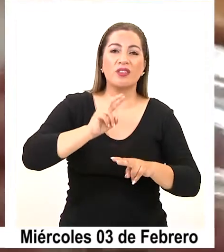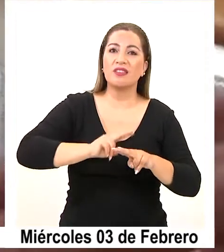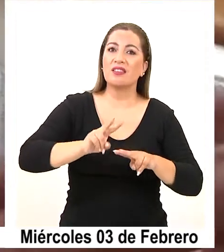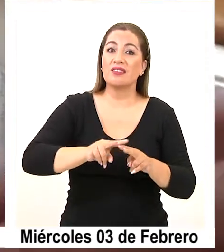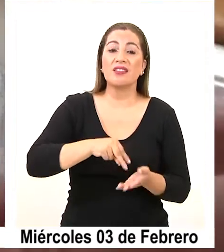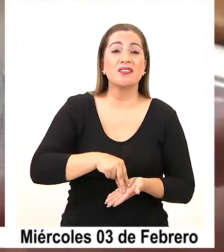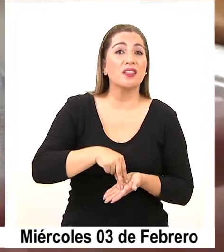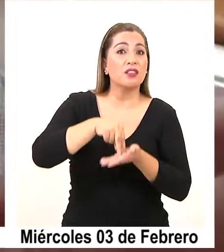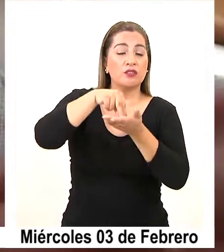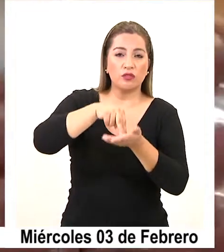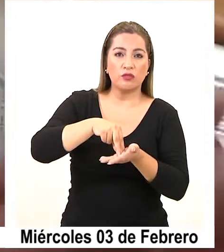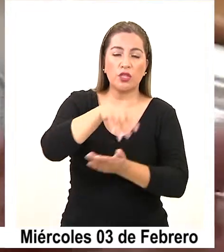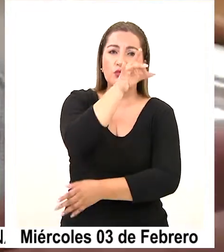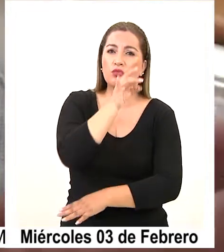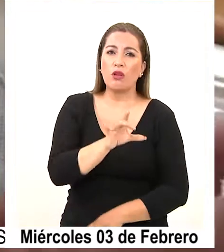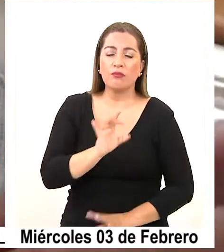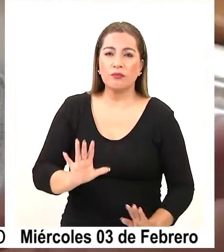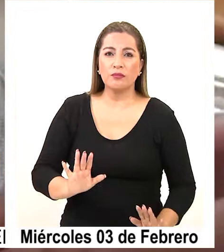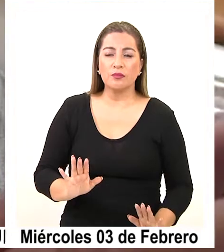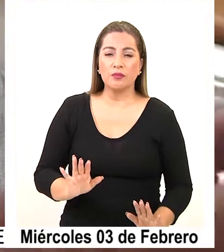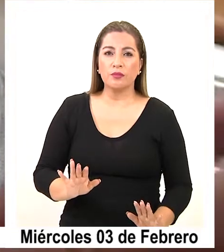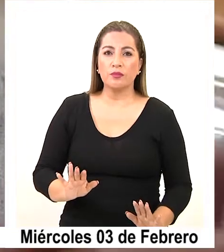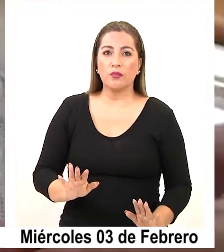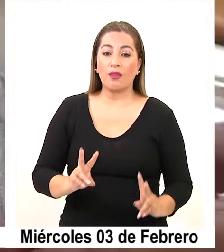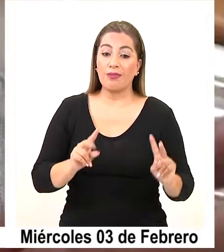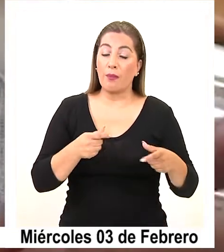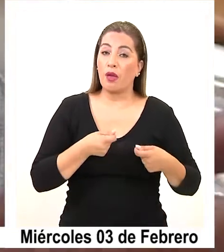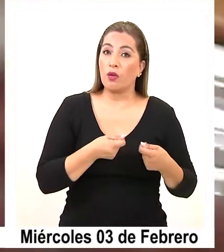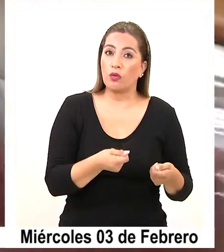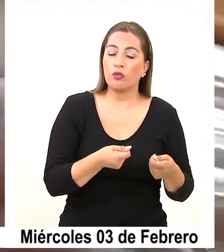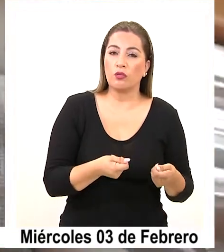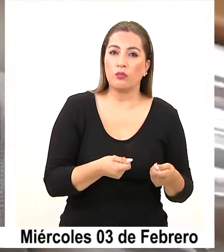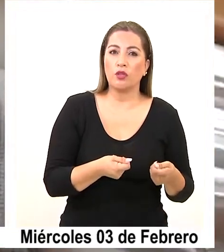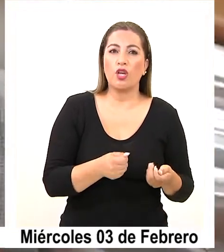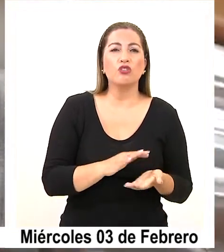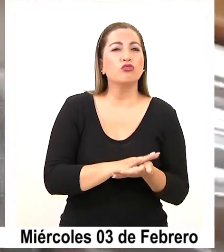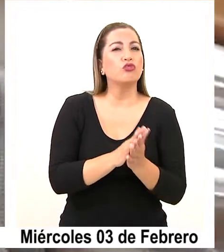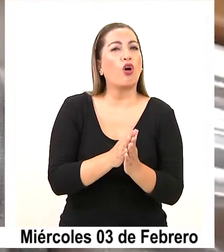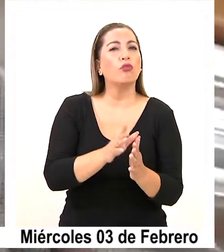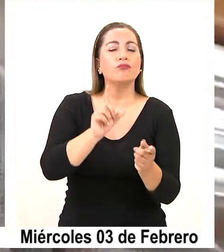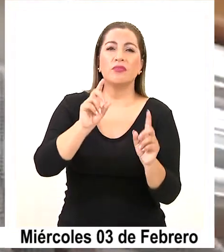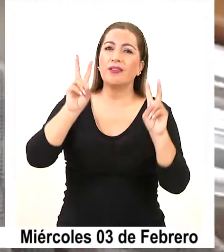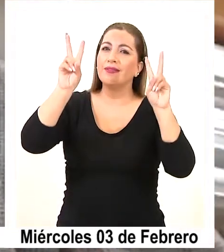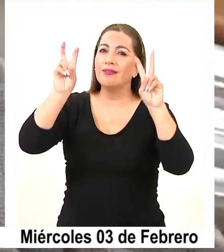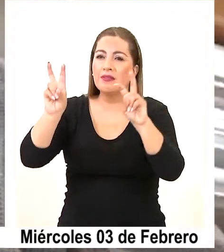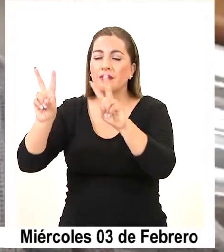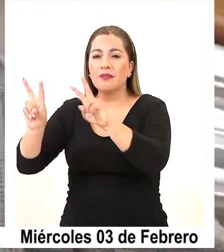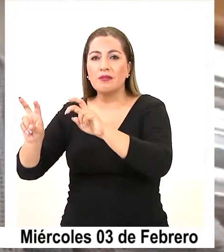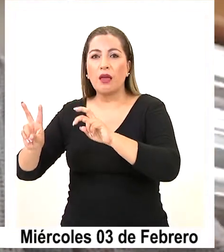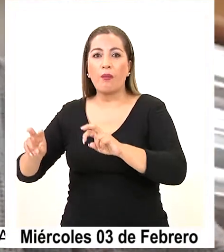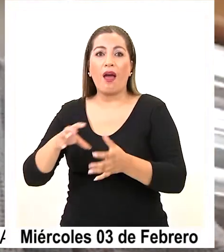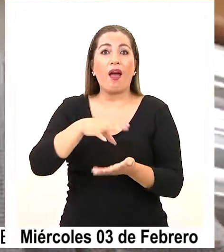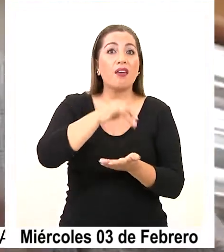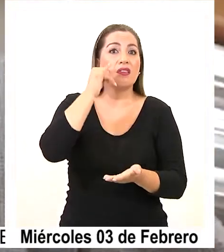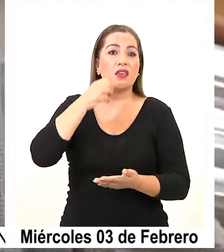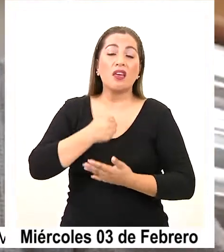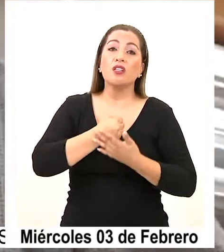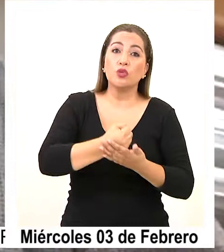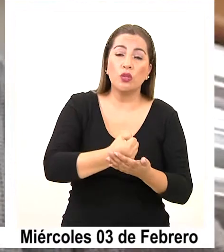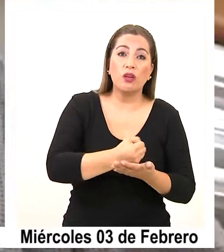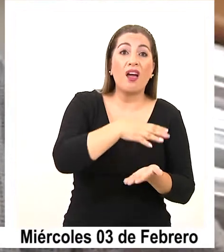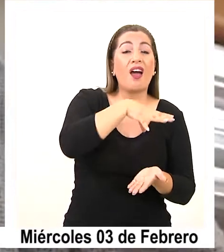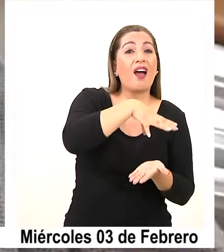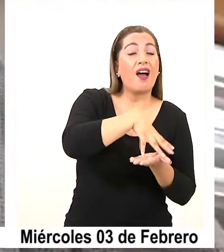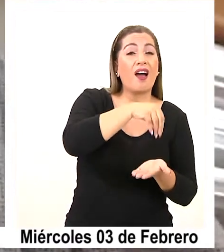otorgado la zona franca, no solamente económicos, sino que desde todo ámbito a la región, tanto Arija,